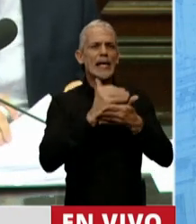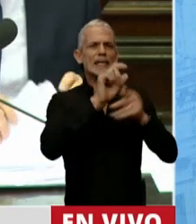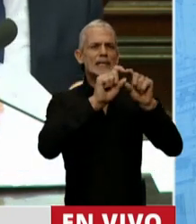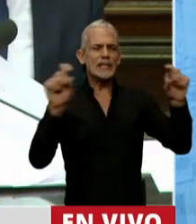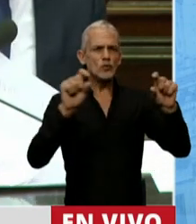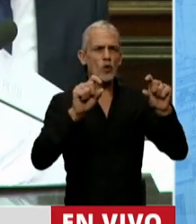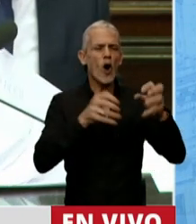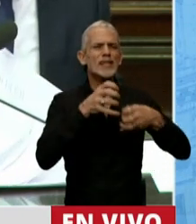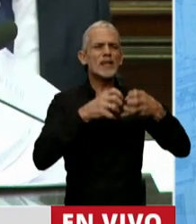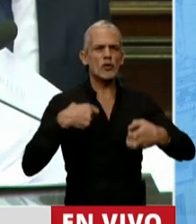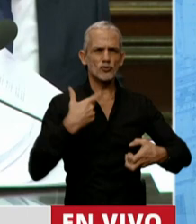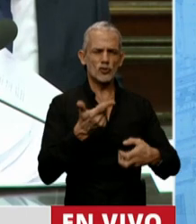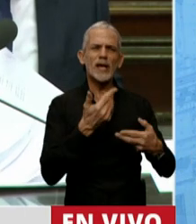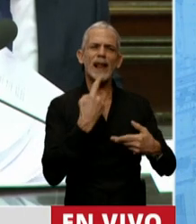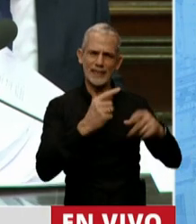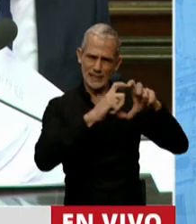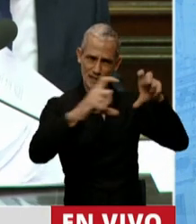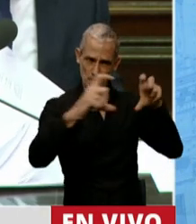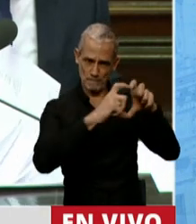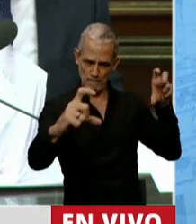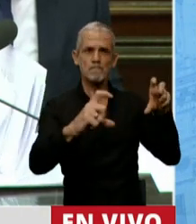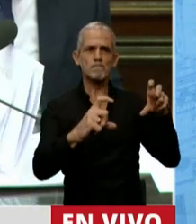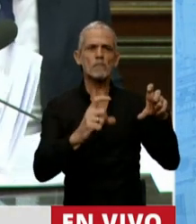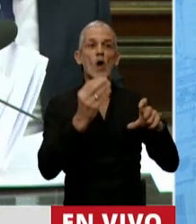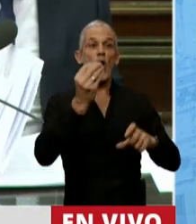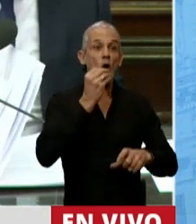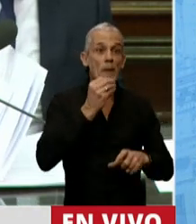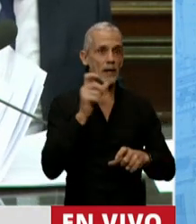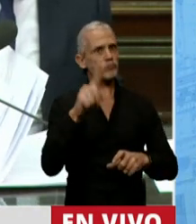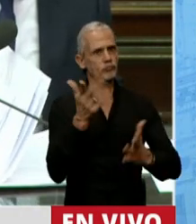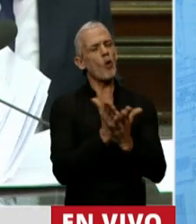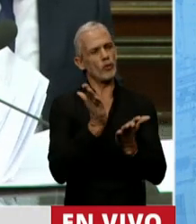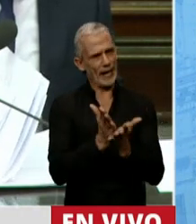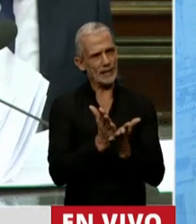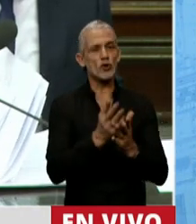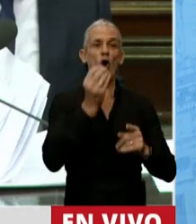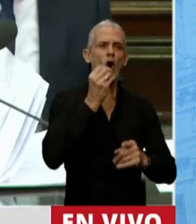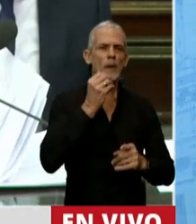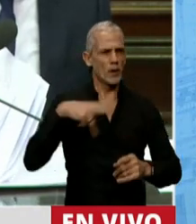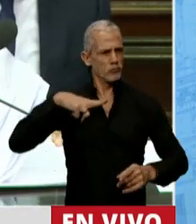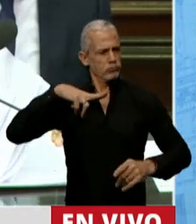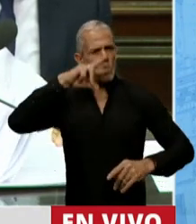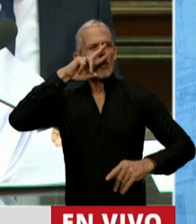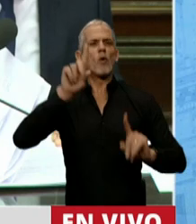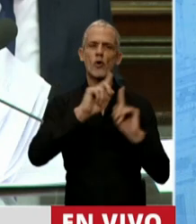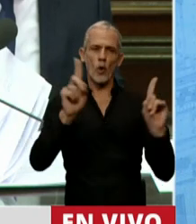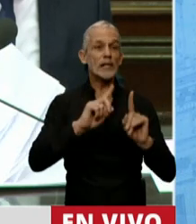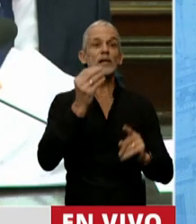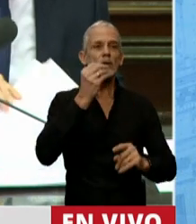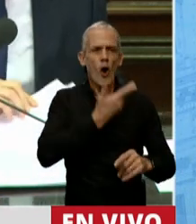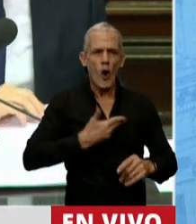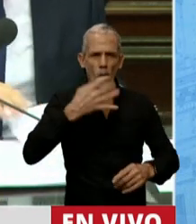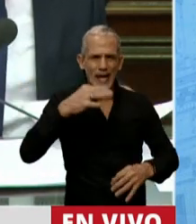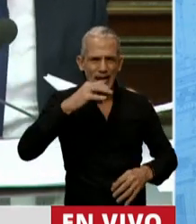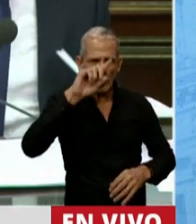en el artículo 2, dice textualmente, comer es un derecho, comer no es un privilegio, es obligación del